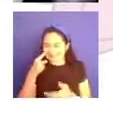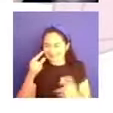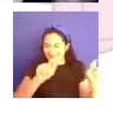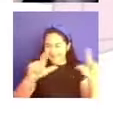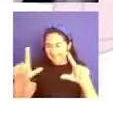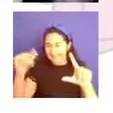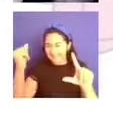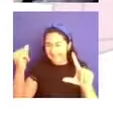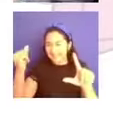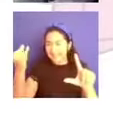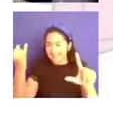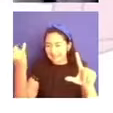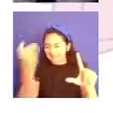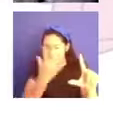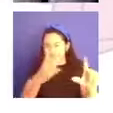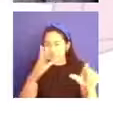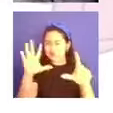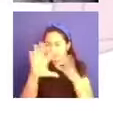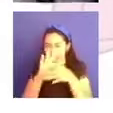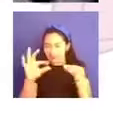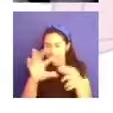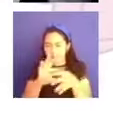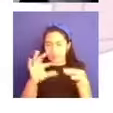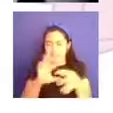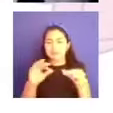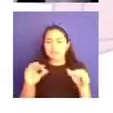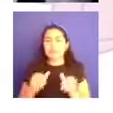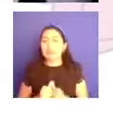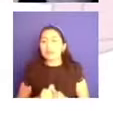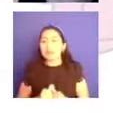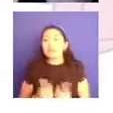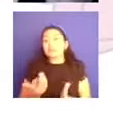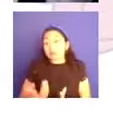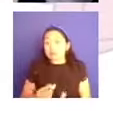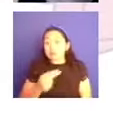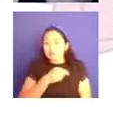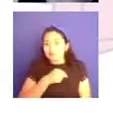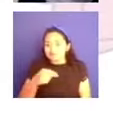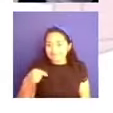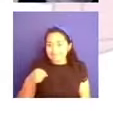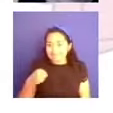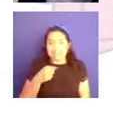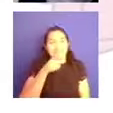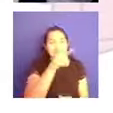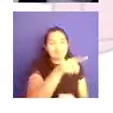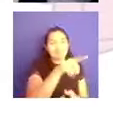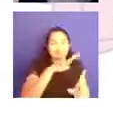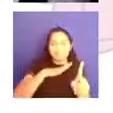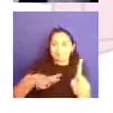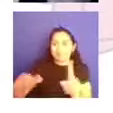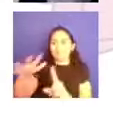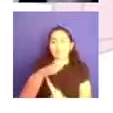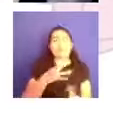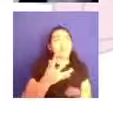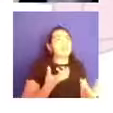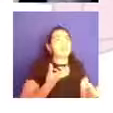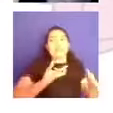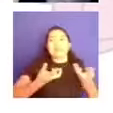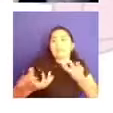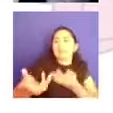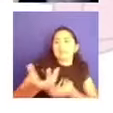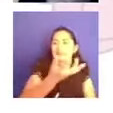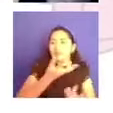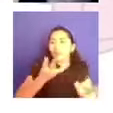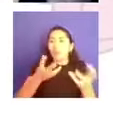padecer va a ser o se va a construir y va a irse modificando con la interacción que tenemos con la otredad, con el medio ambiente, con la respuesta personal